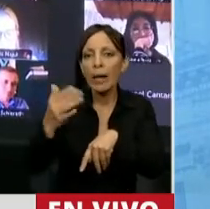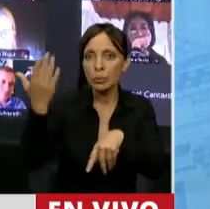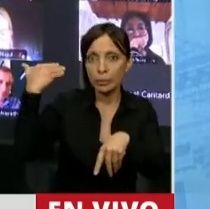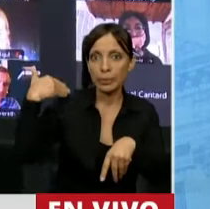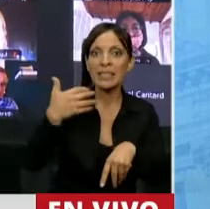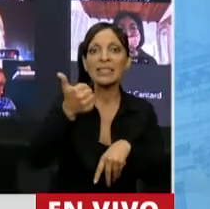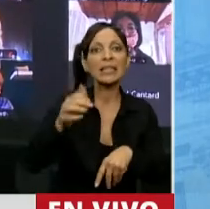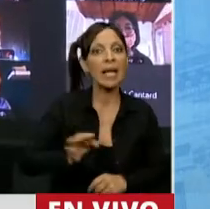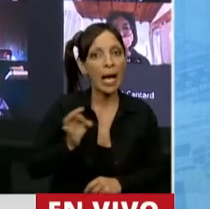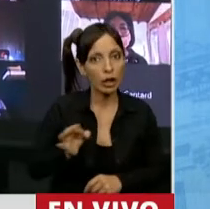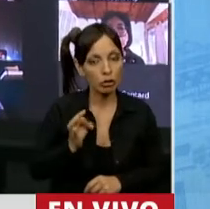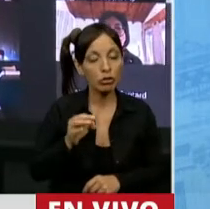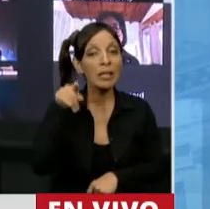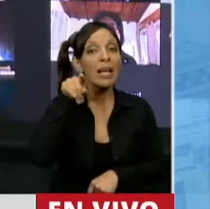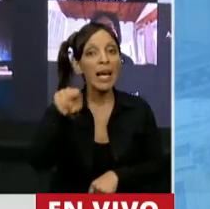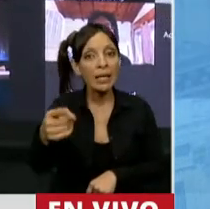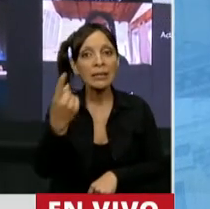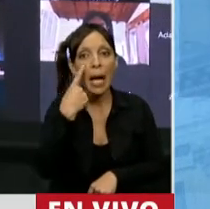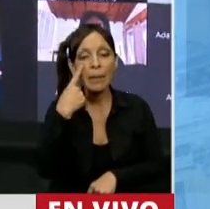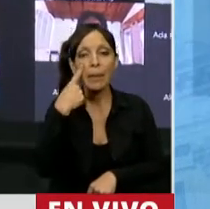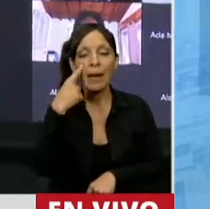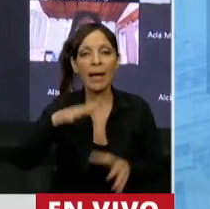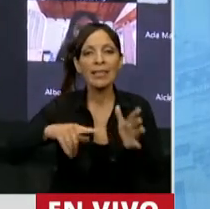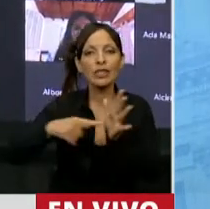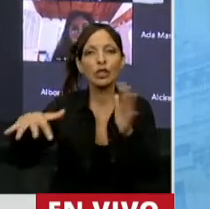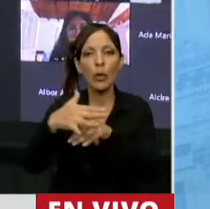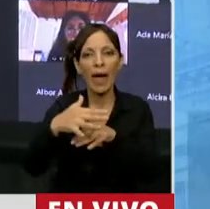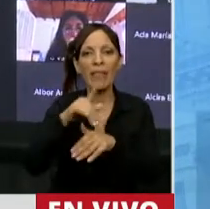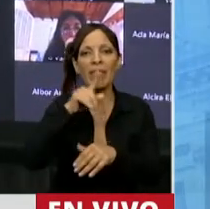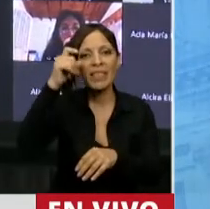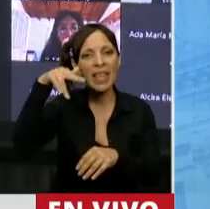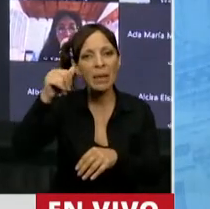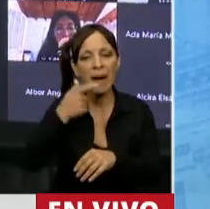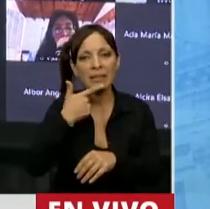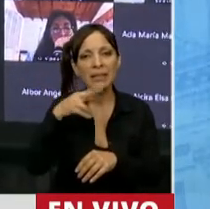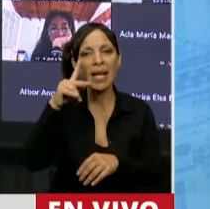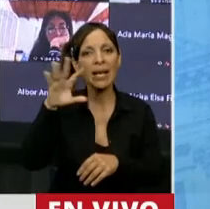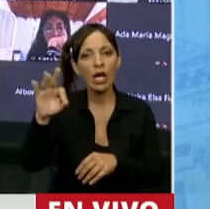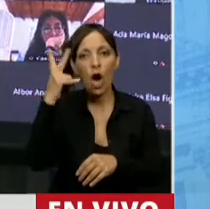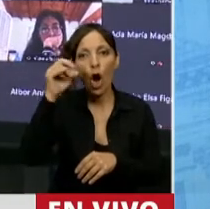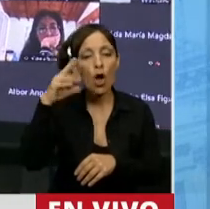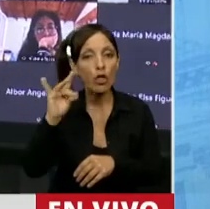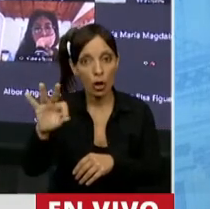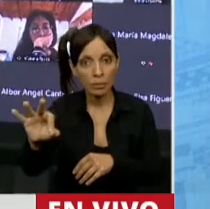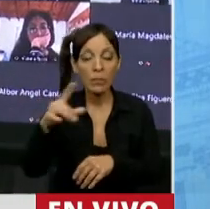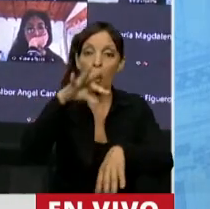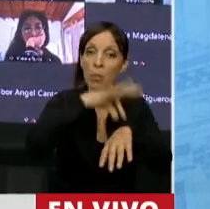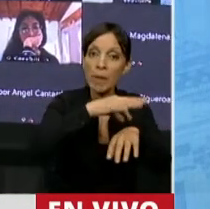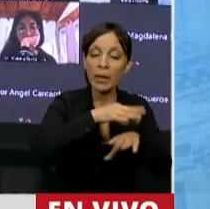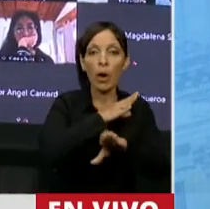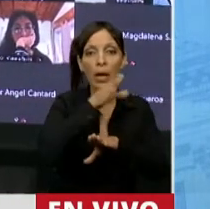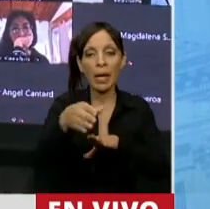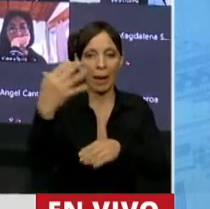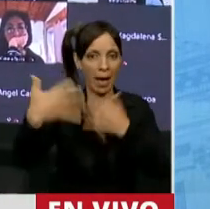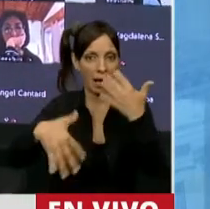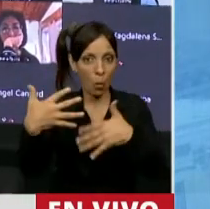años. Esta niña vive en Termas de Rion y había un médico que venía a cubrir una guardia desde la provincia vecina de